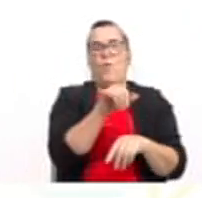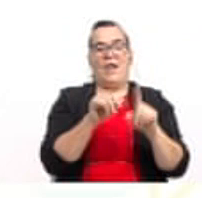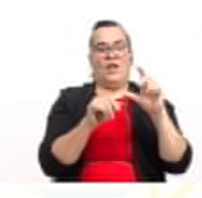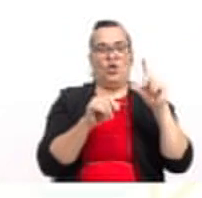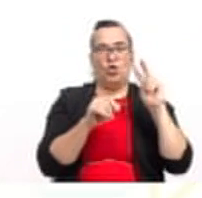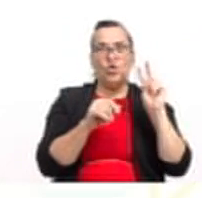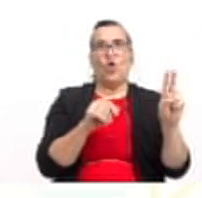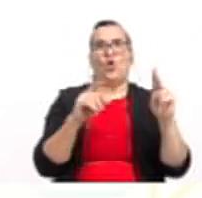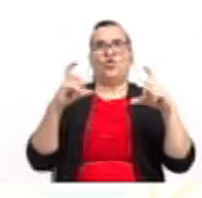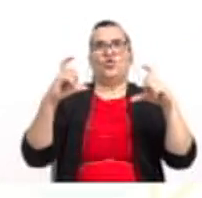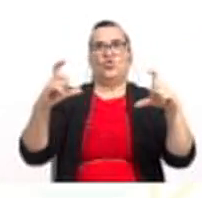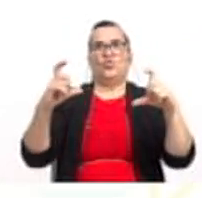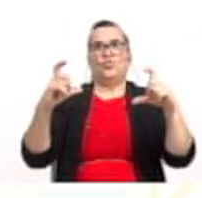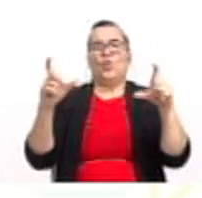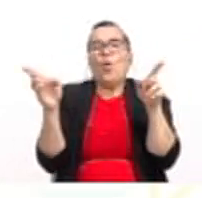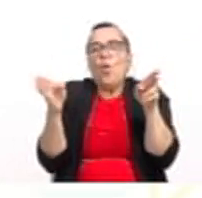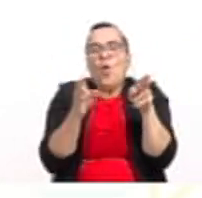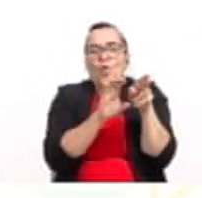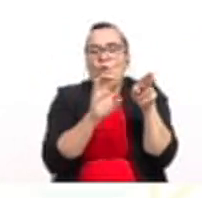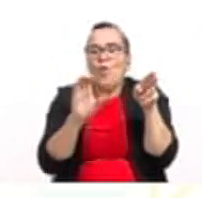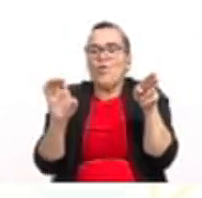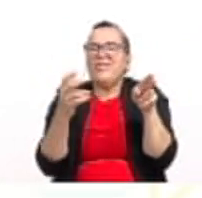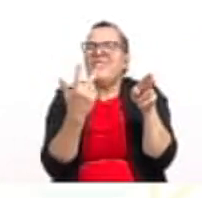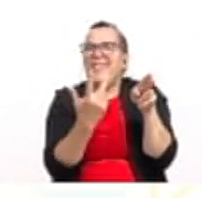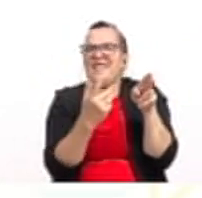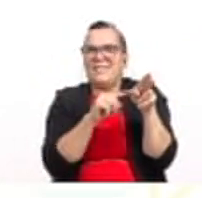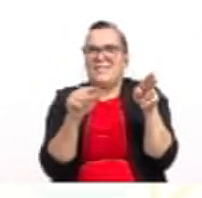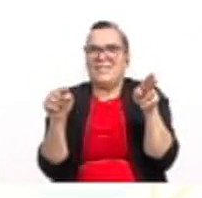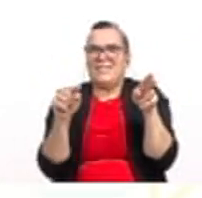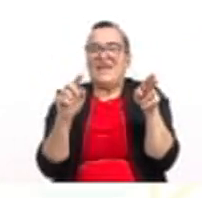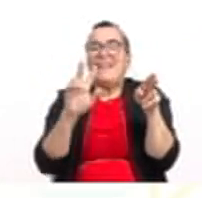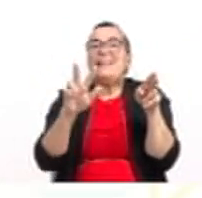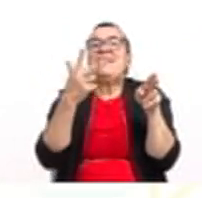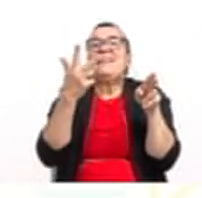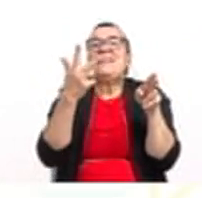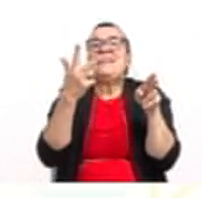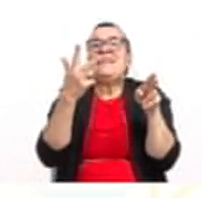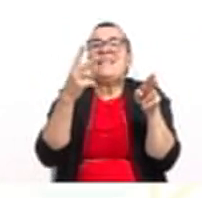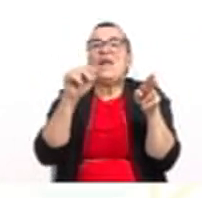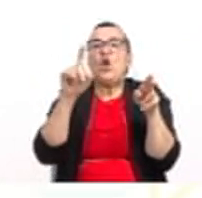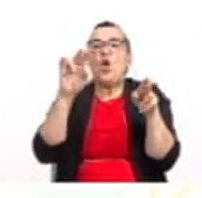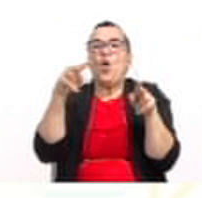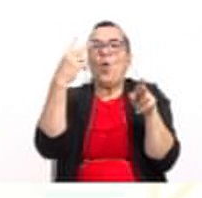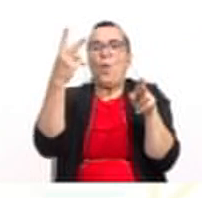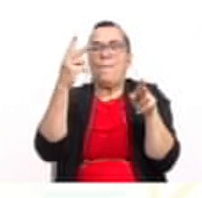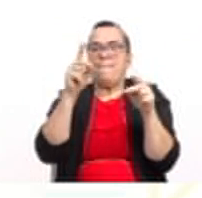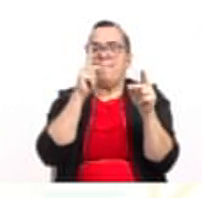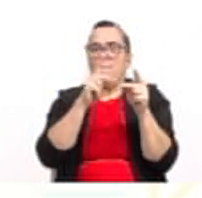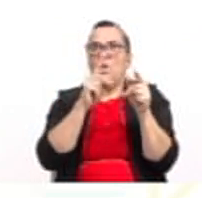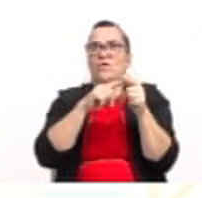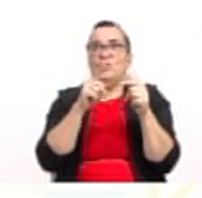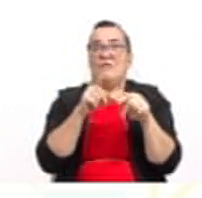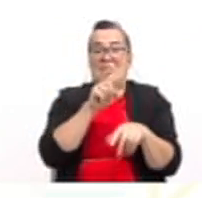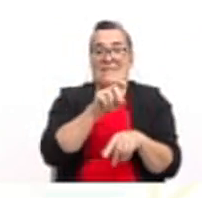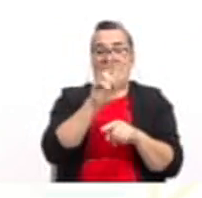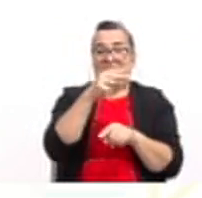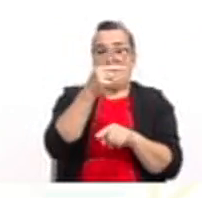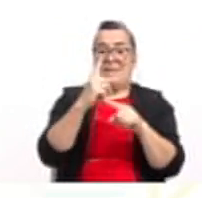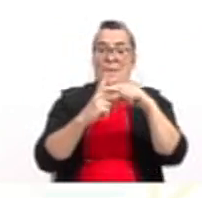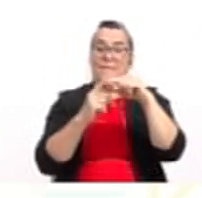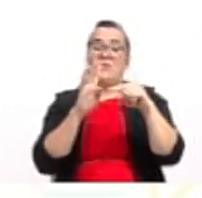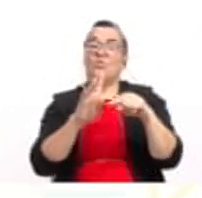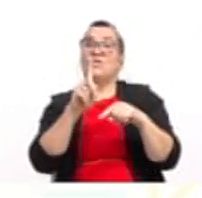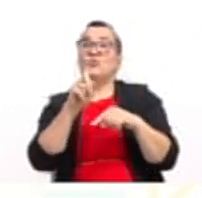por y agrupamos los primeros tres términos para que se nos forme el trinomio cuadrado perfecto que va a ser x al cuadrado más